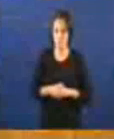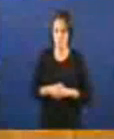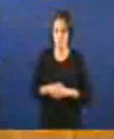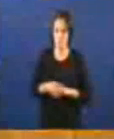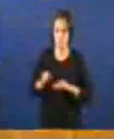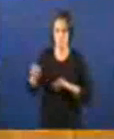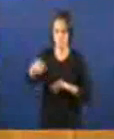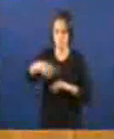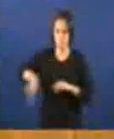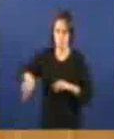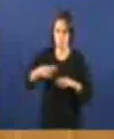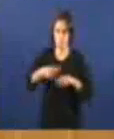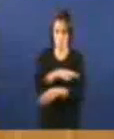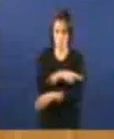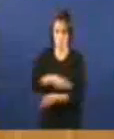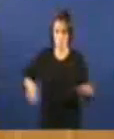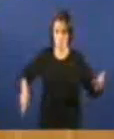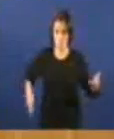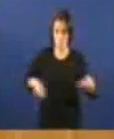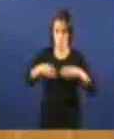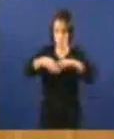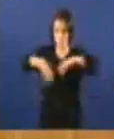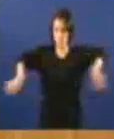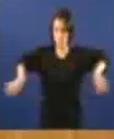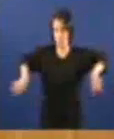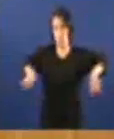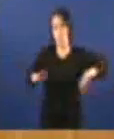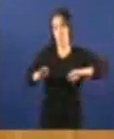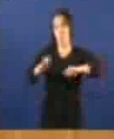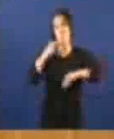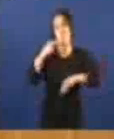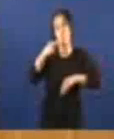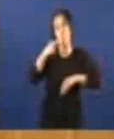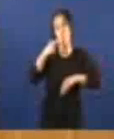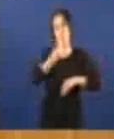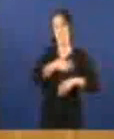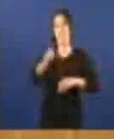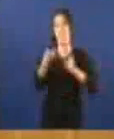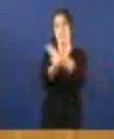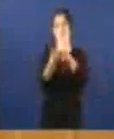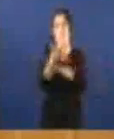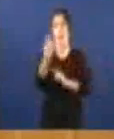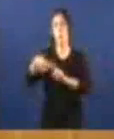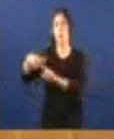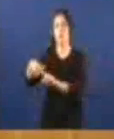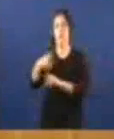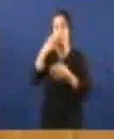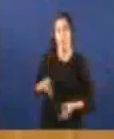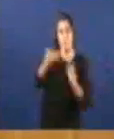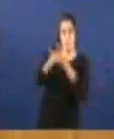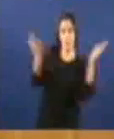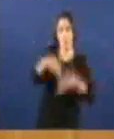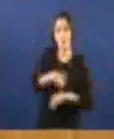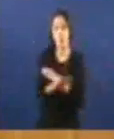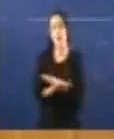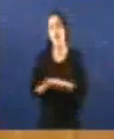Vostedes, a Xunta de Galicia, o que se desprende da súa teimosía en explicar o inexplicable, en falar de